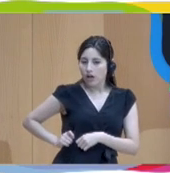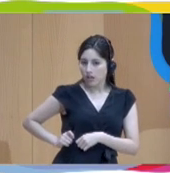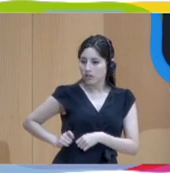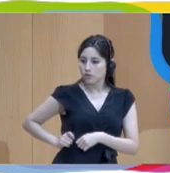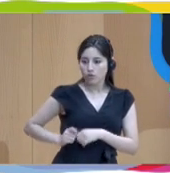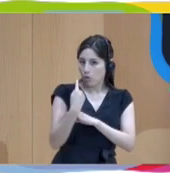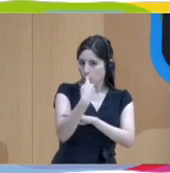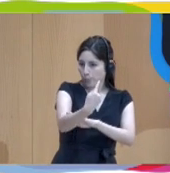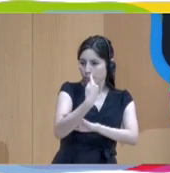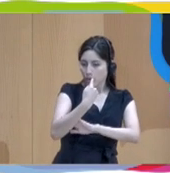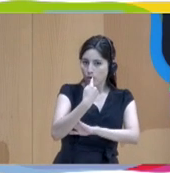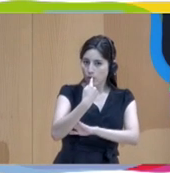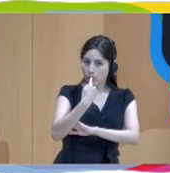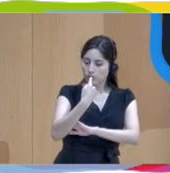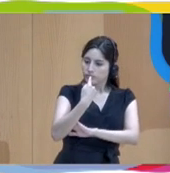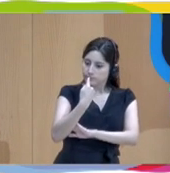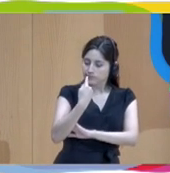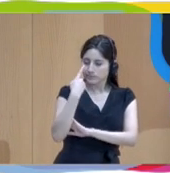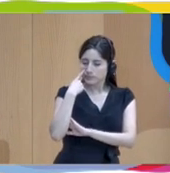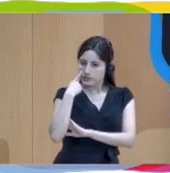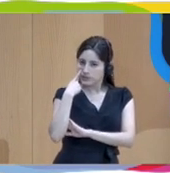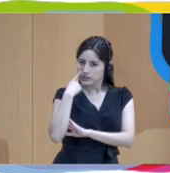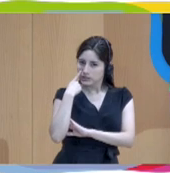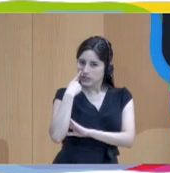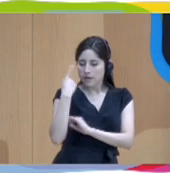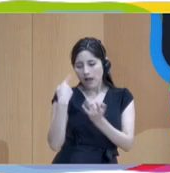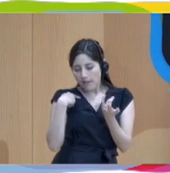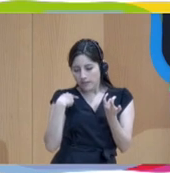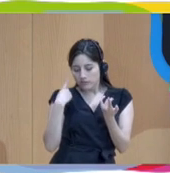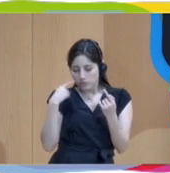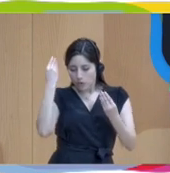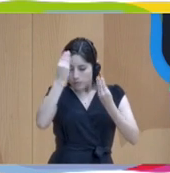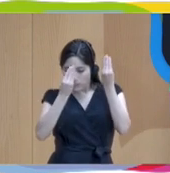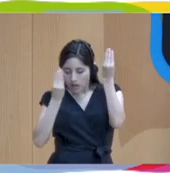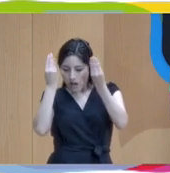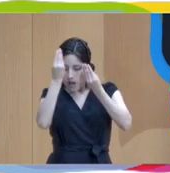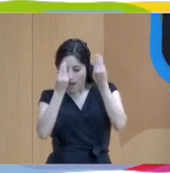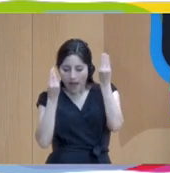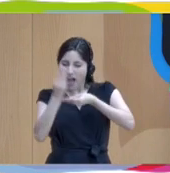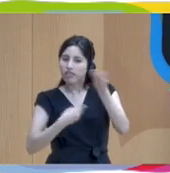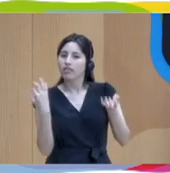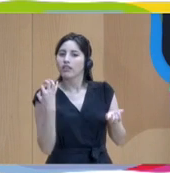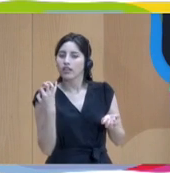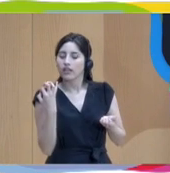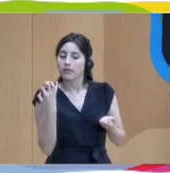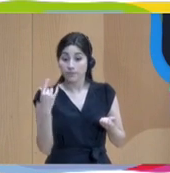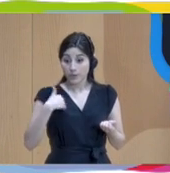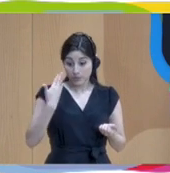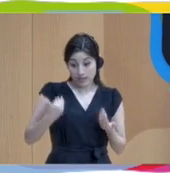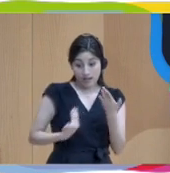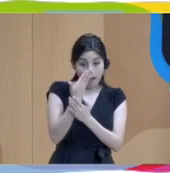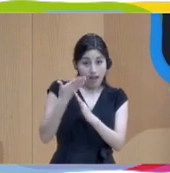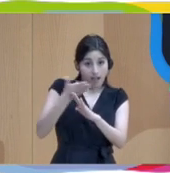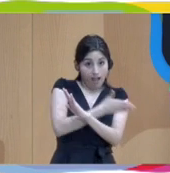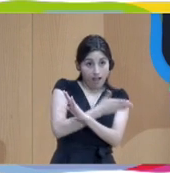puedo hacer en esta situación. Justo Hekki te di cuenta de tu mañana, tu experiencias, cómo es en la escuela y